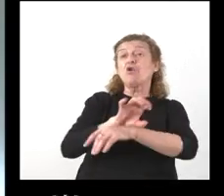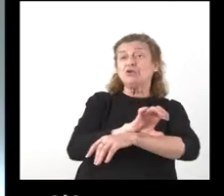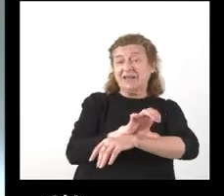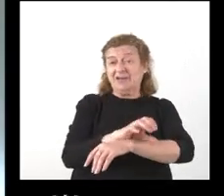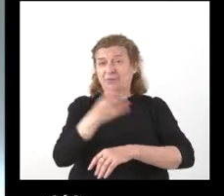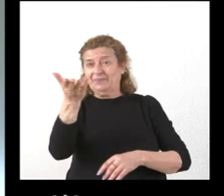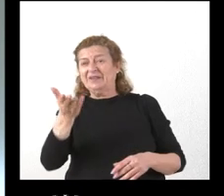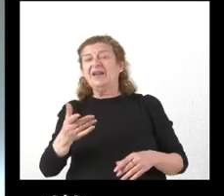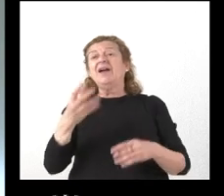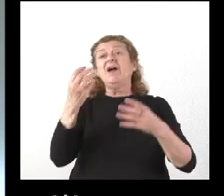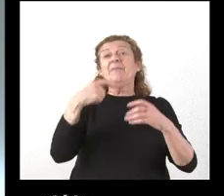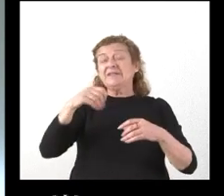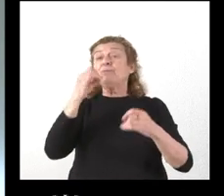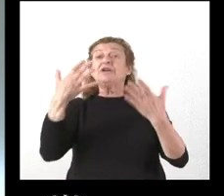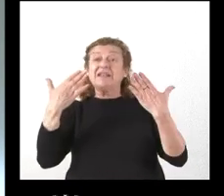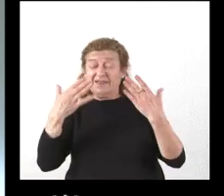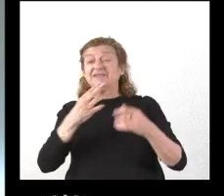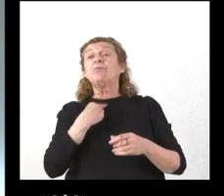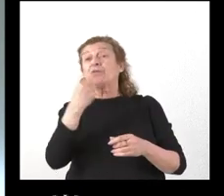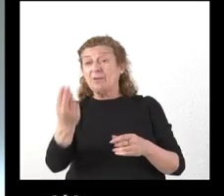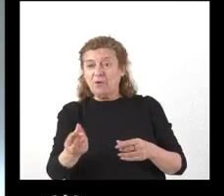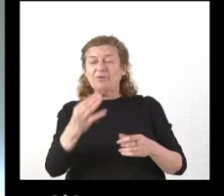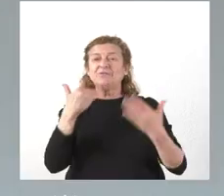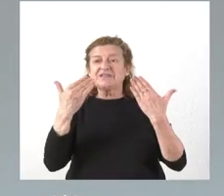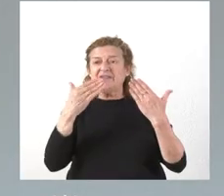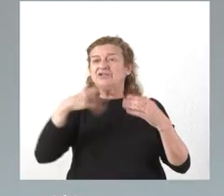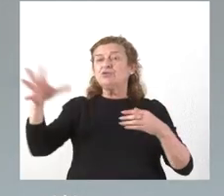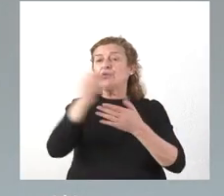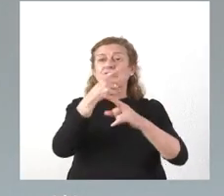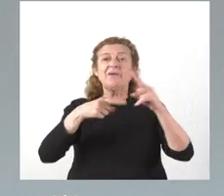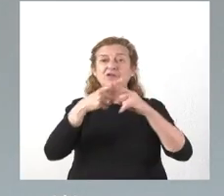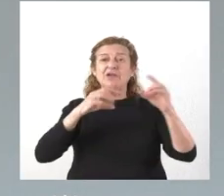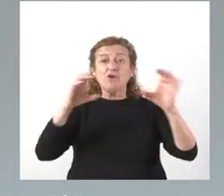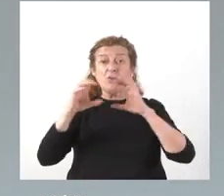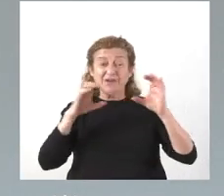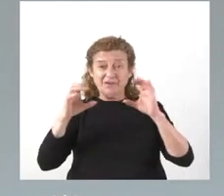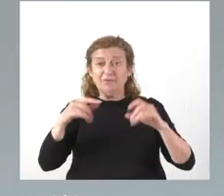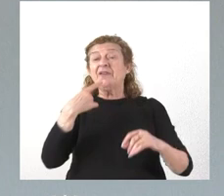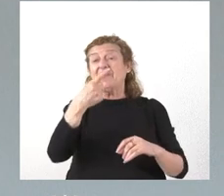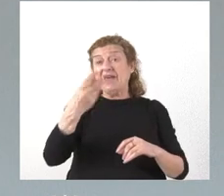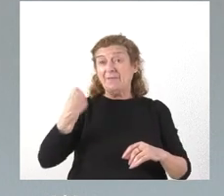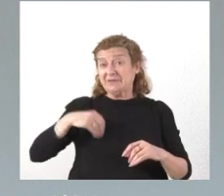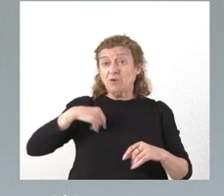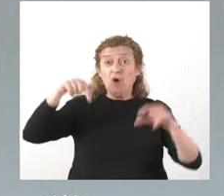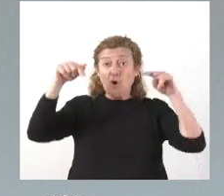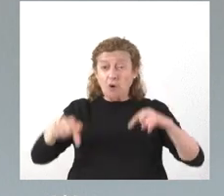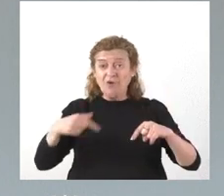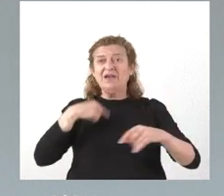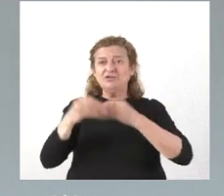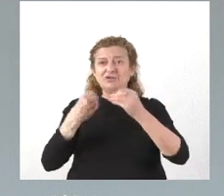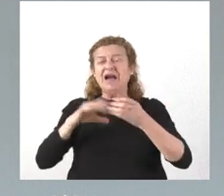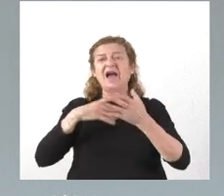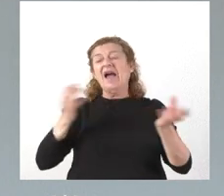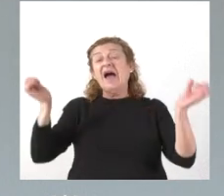Muchas gracias. Gracias al portavoz, muchísimas gracias a todos los medios de comunicación. Como señalaba el mismo, hoy hemos procedido a aprobar el